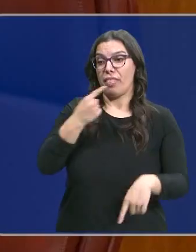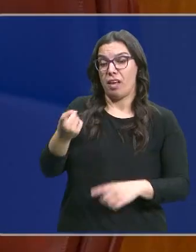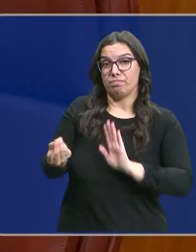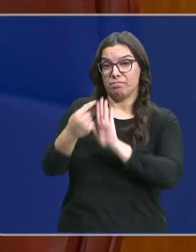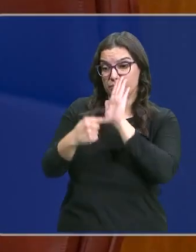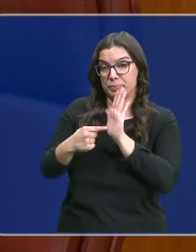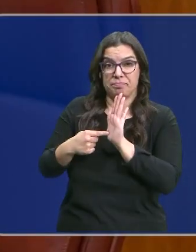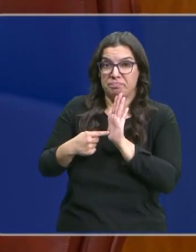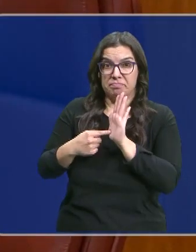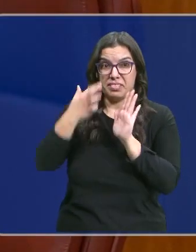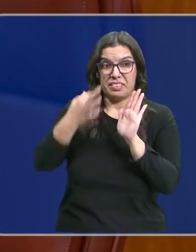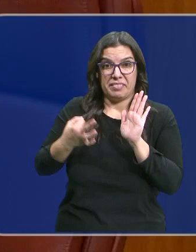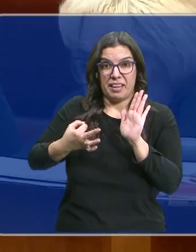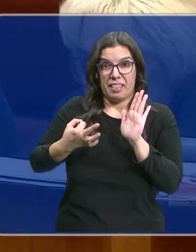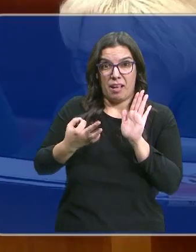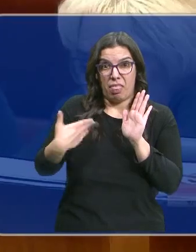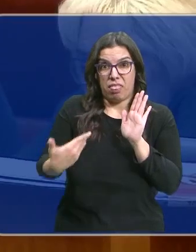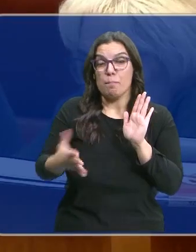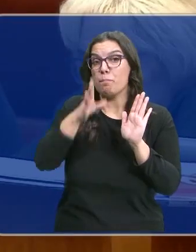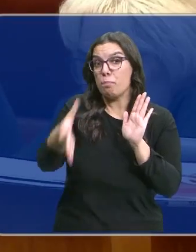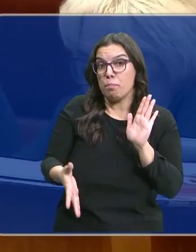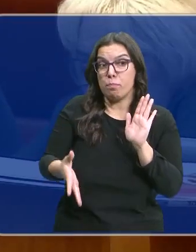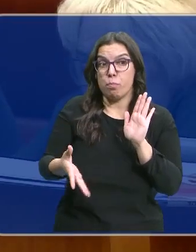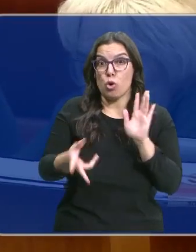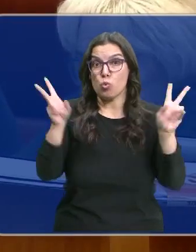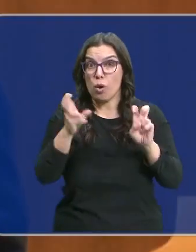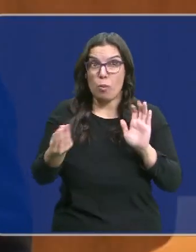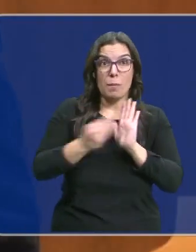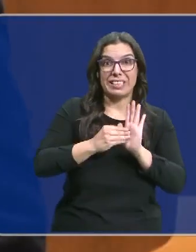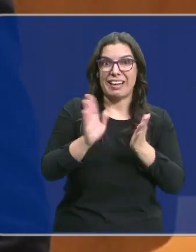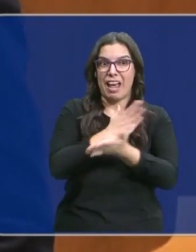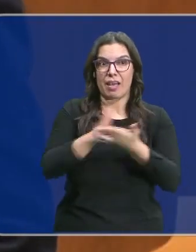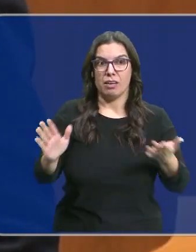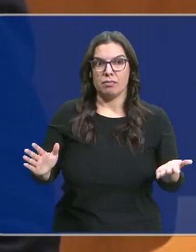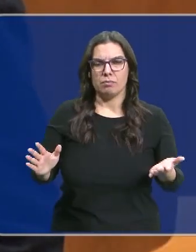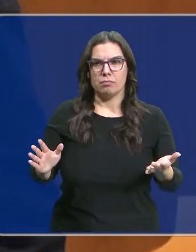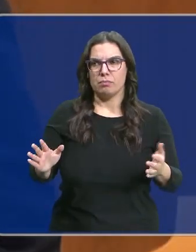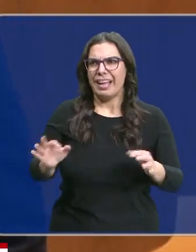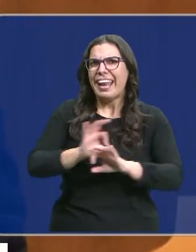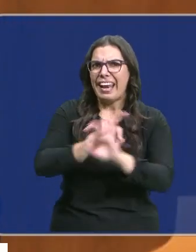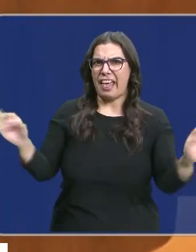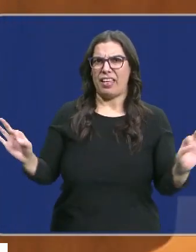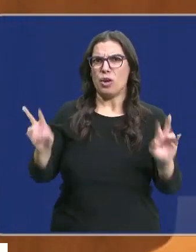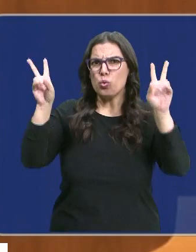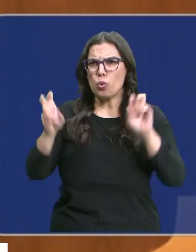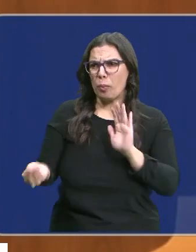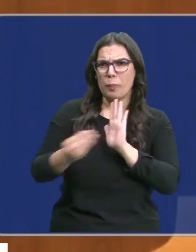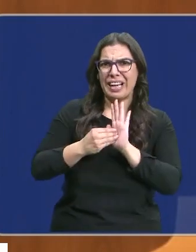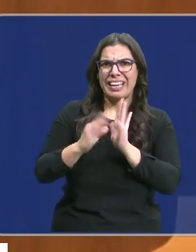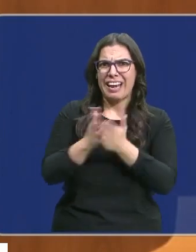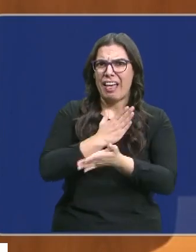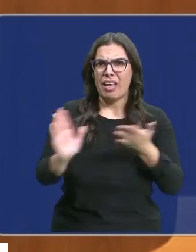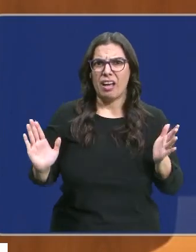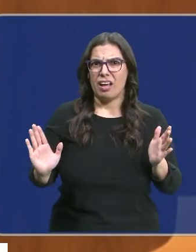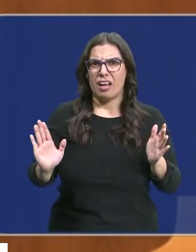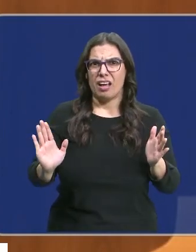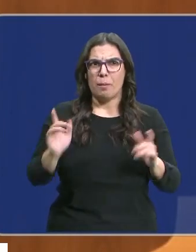es una declaración de malas intenciones porque no aporta nada nuevo. Nada, absolutamente nada a